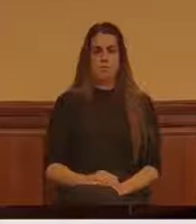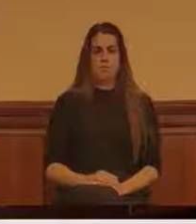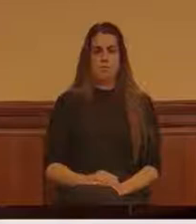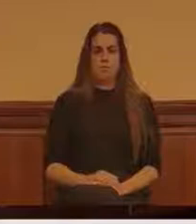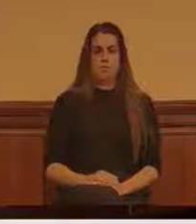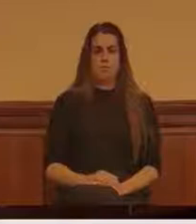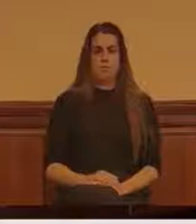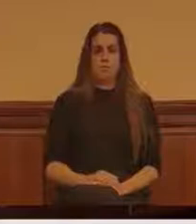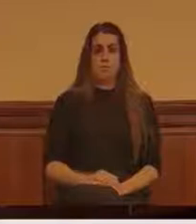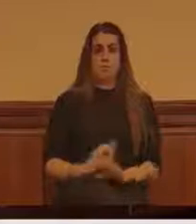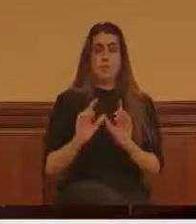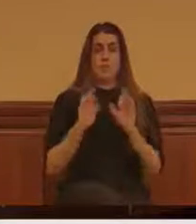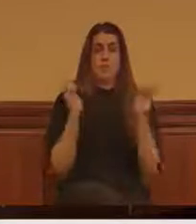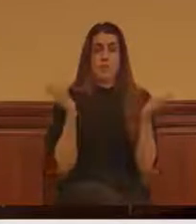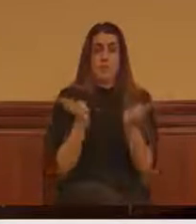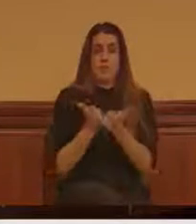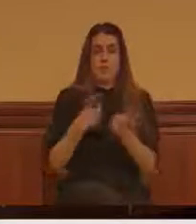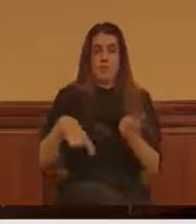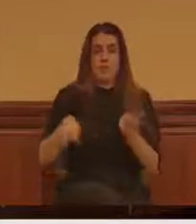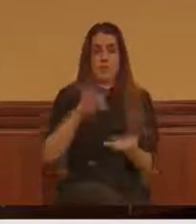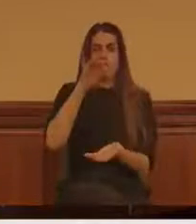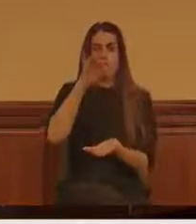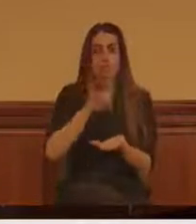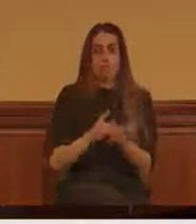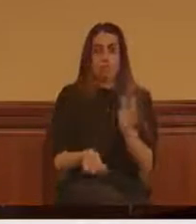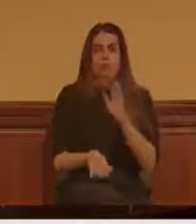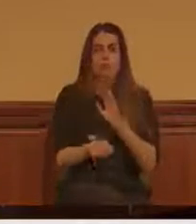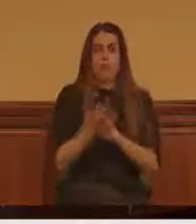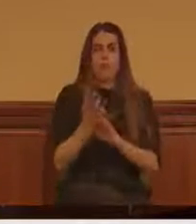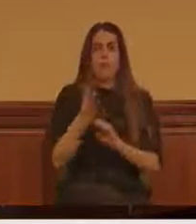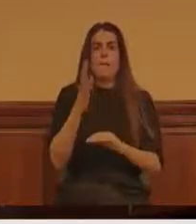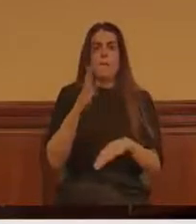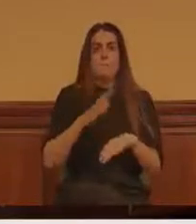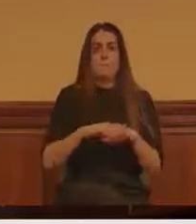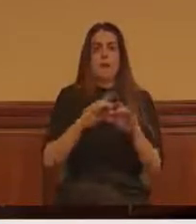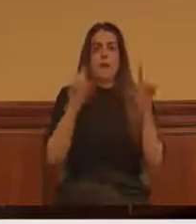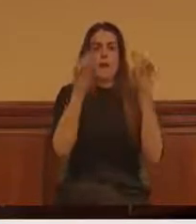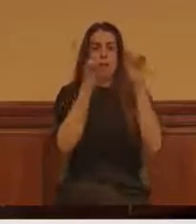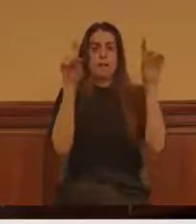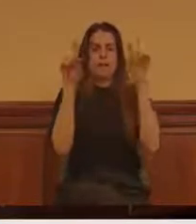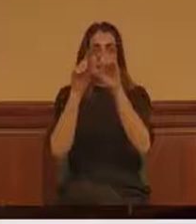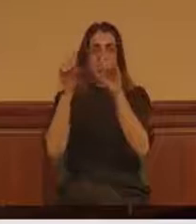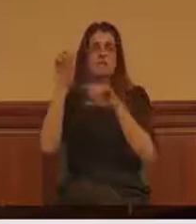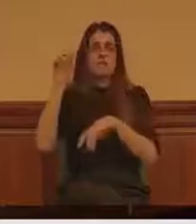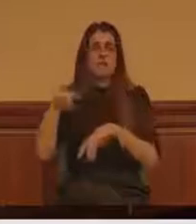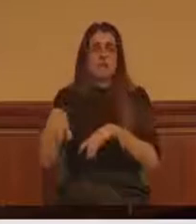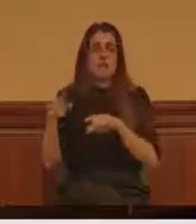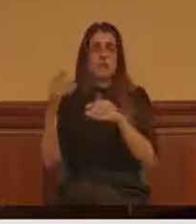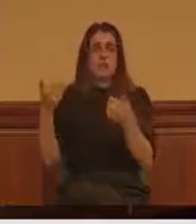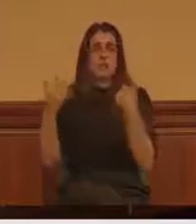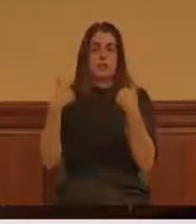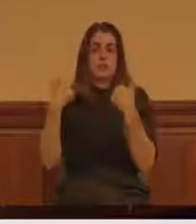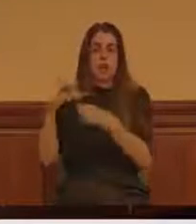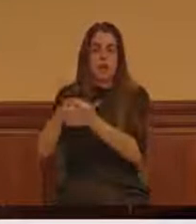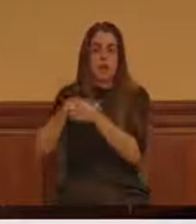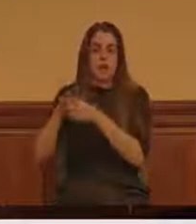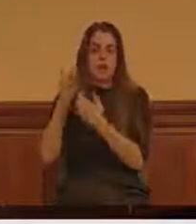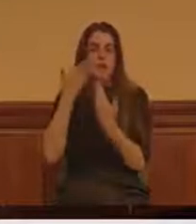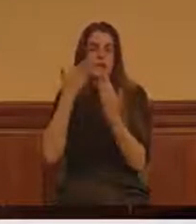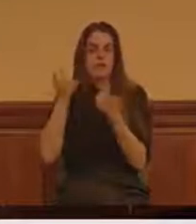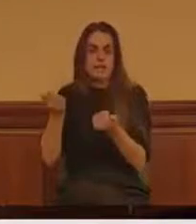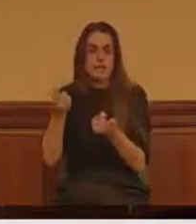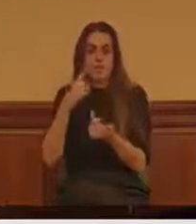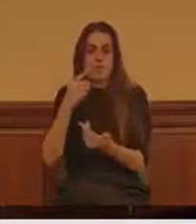Las reuniones que organizamos para que se unieran entidades y responsables del área de sanidad que tienen las